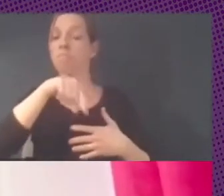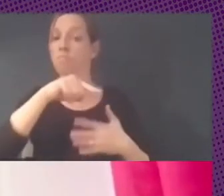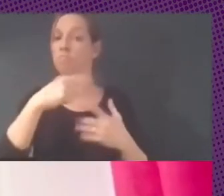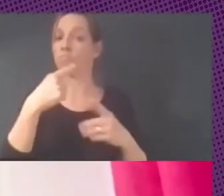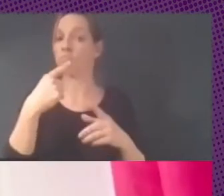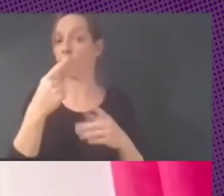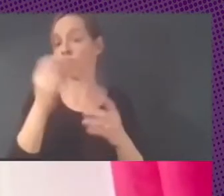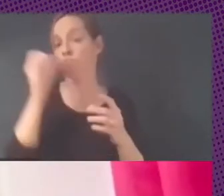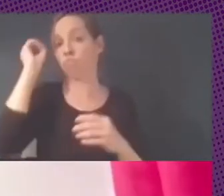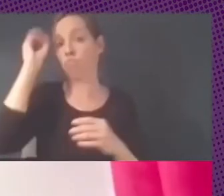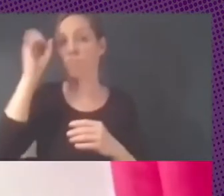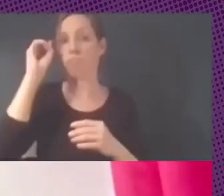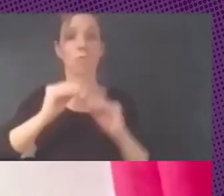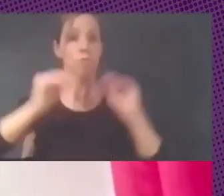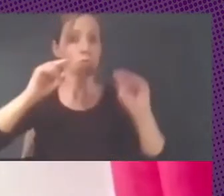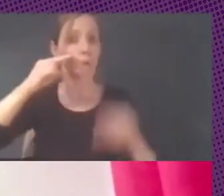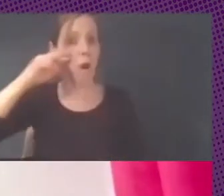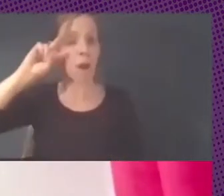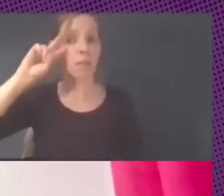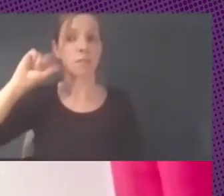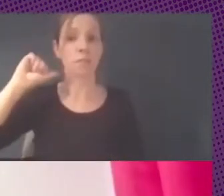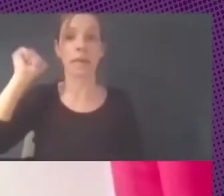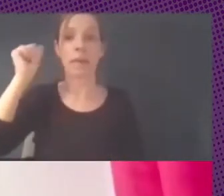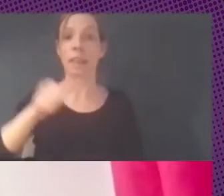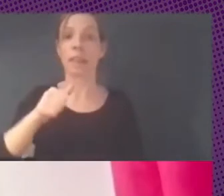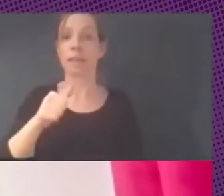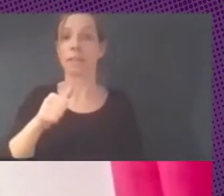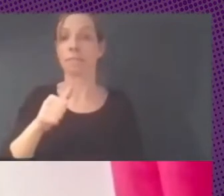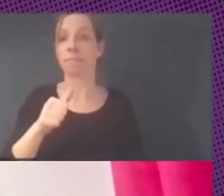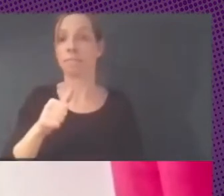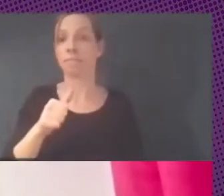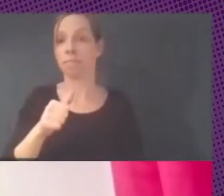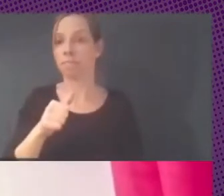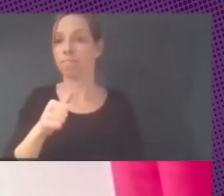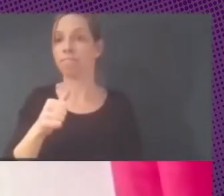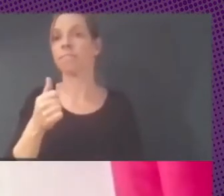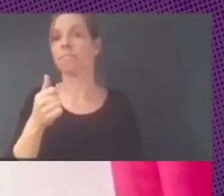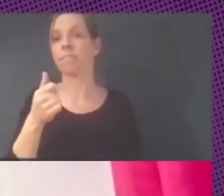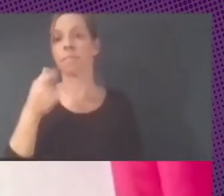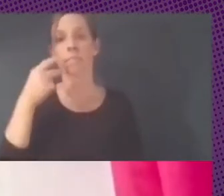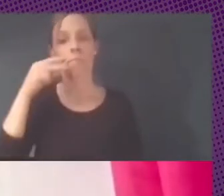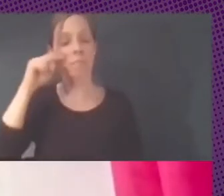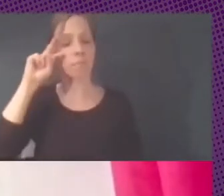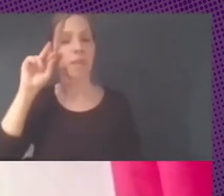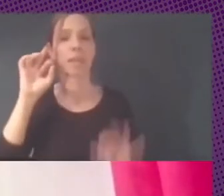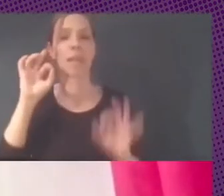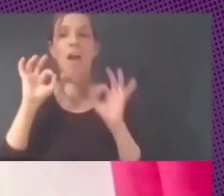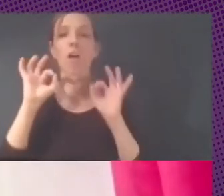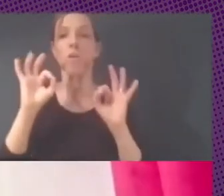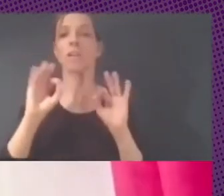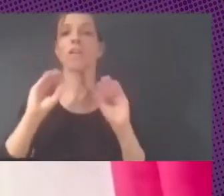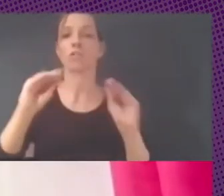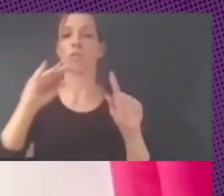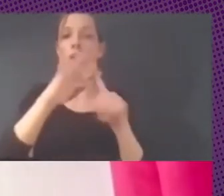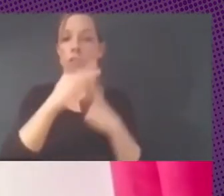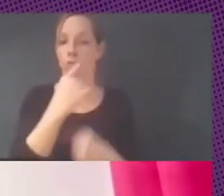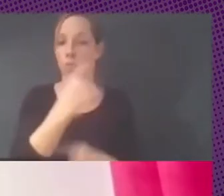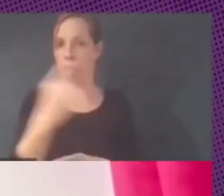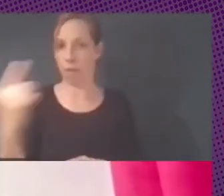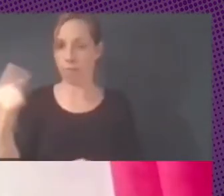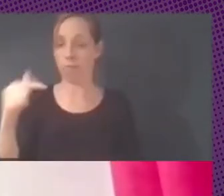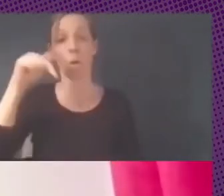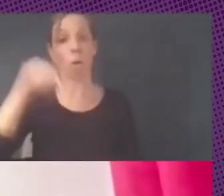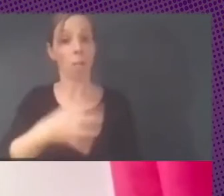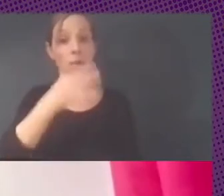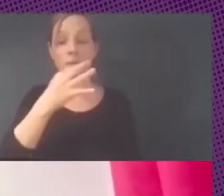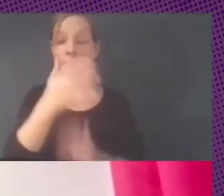de experiencias que serían experiencias concretas de estos casos. Esta tarde, entonces, lo que nos ocupa